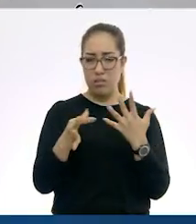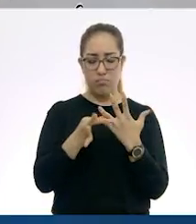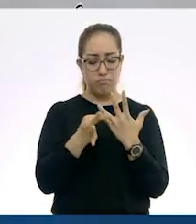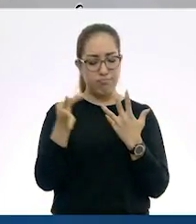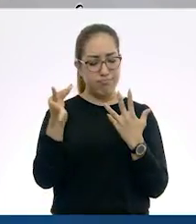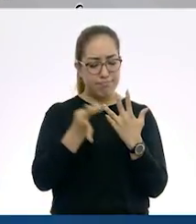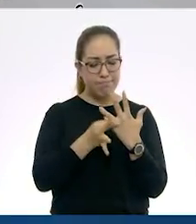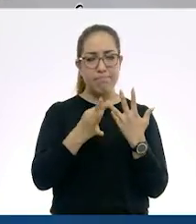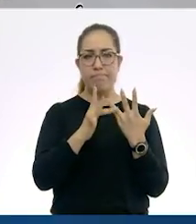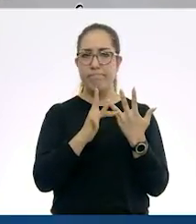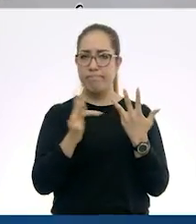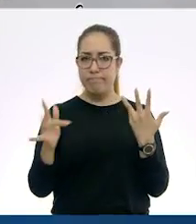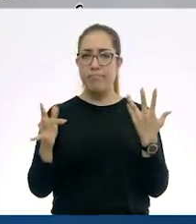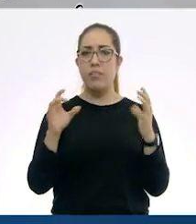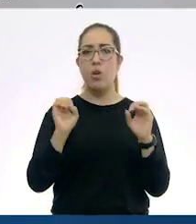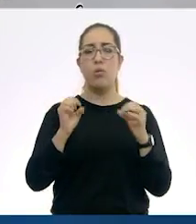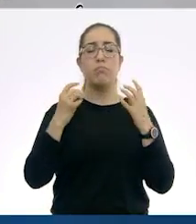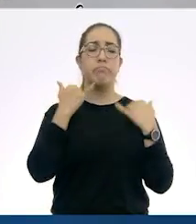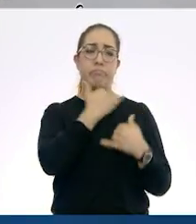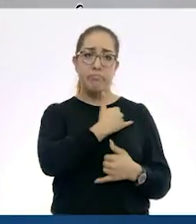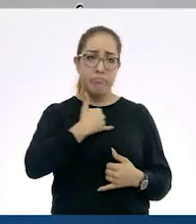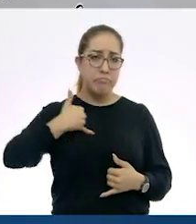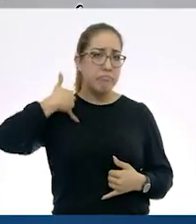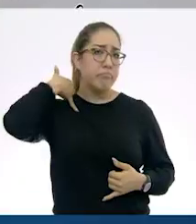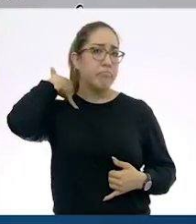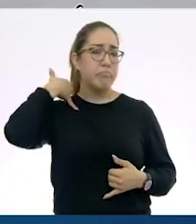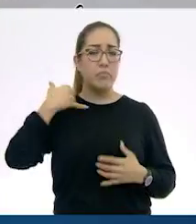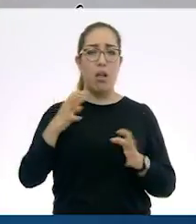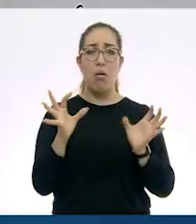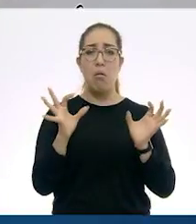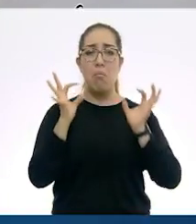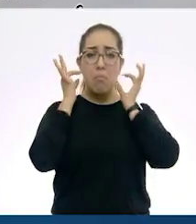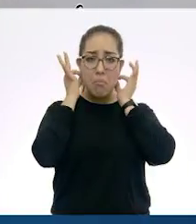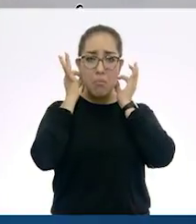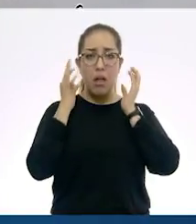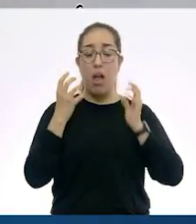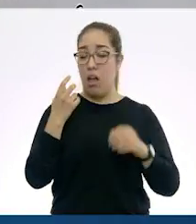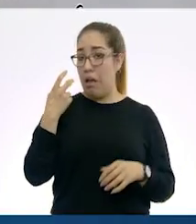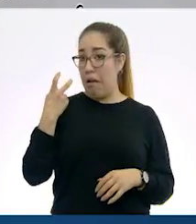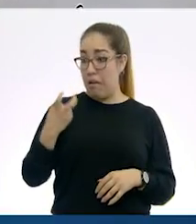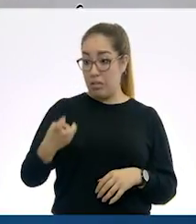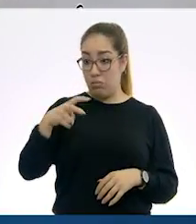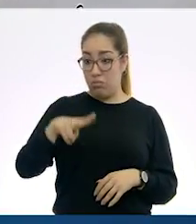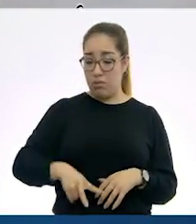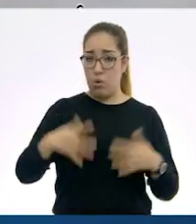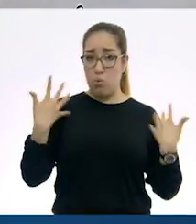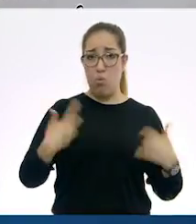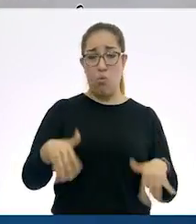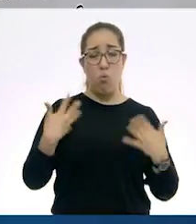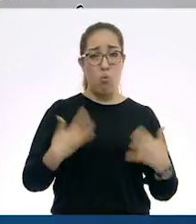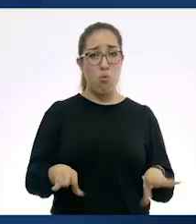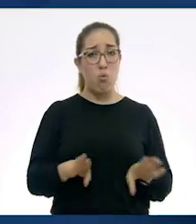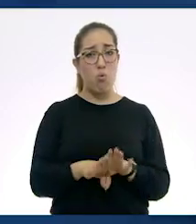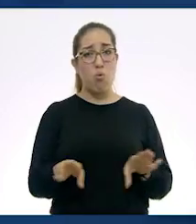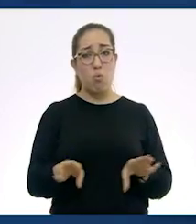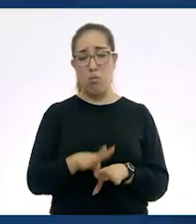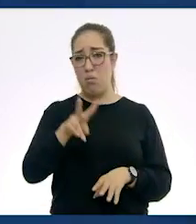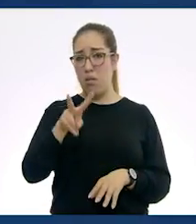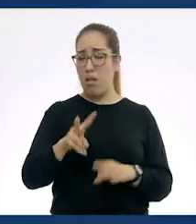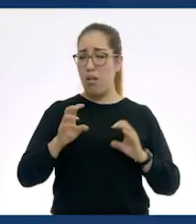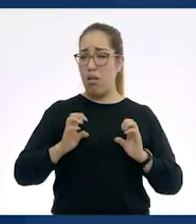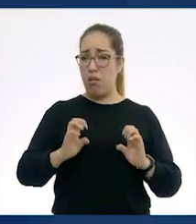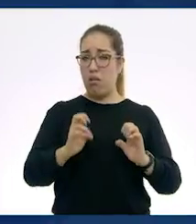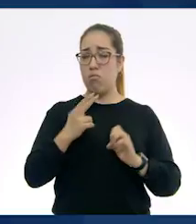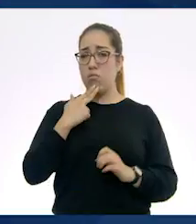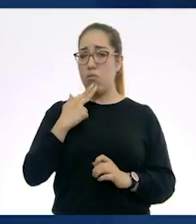tenían una gran fineza y para la época tenían un alto nivel tecnológico que les permitía durar y que les permitía